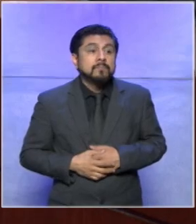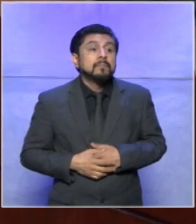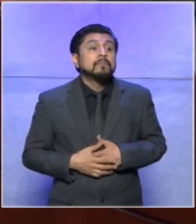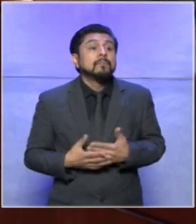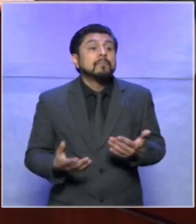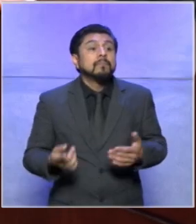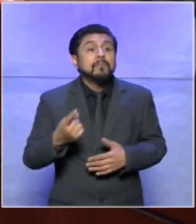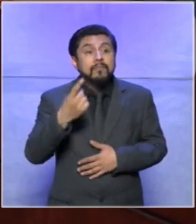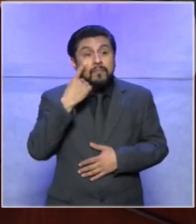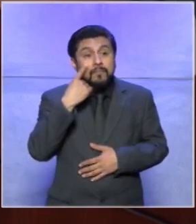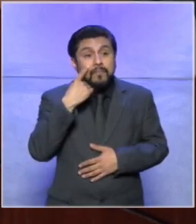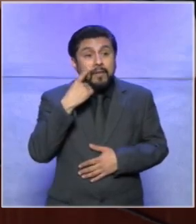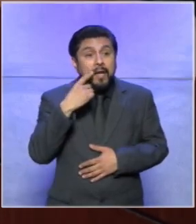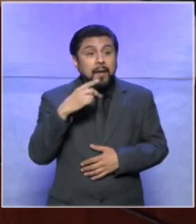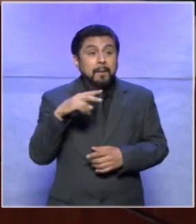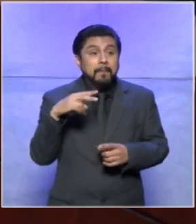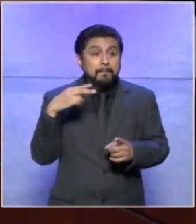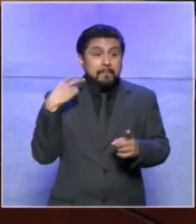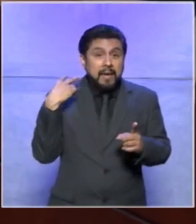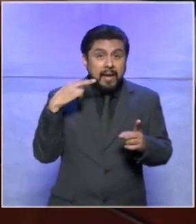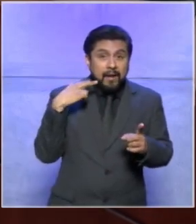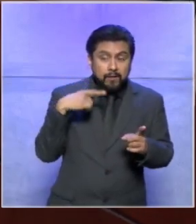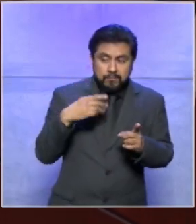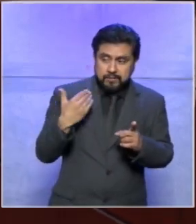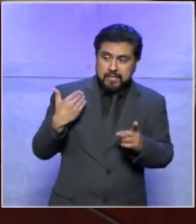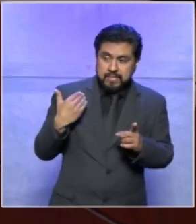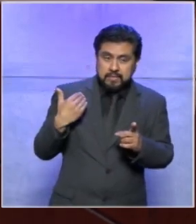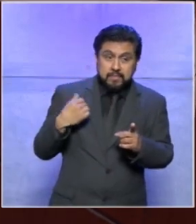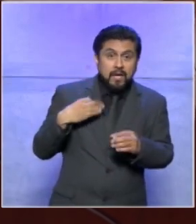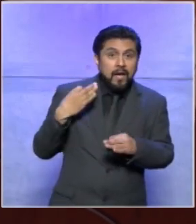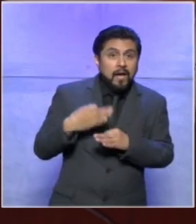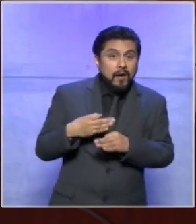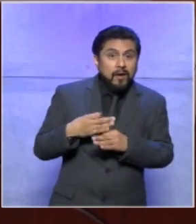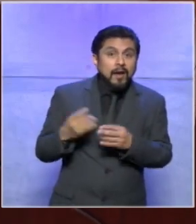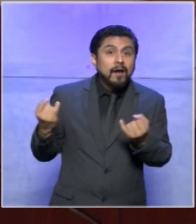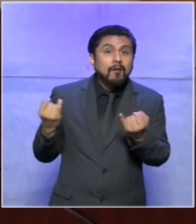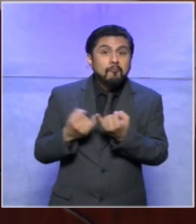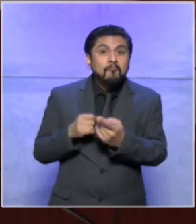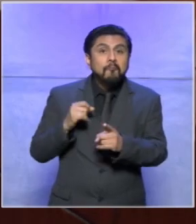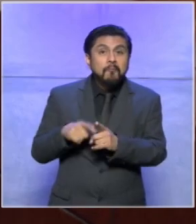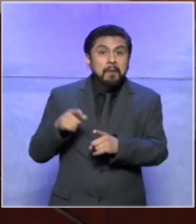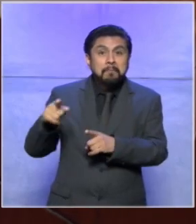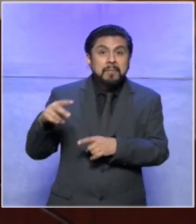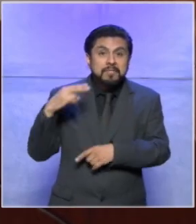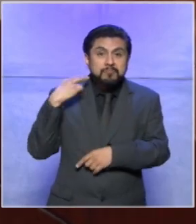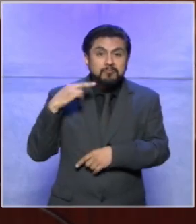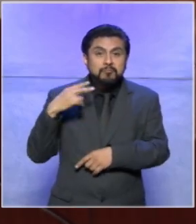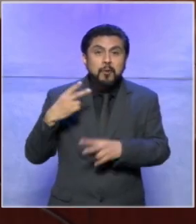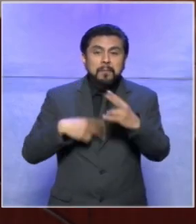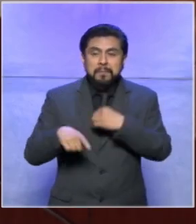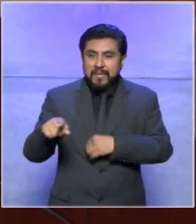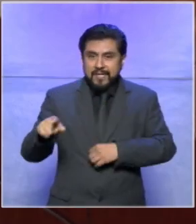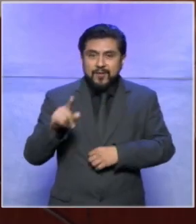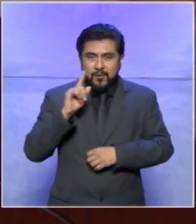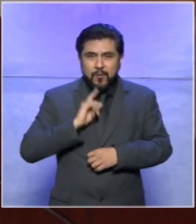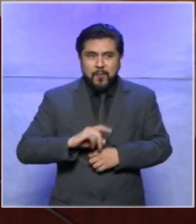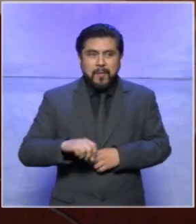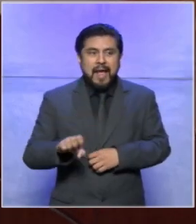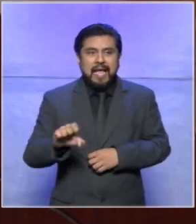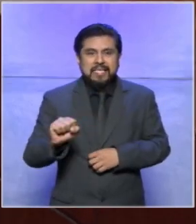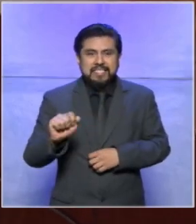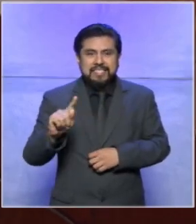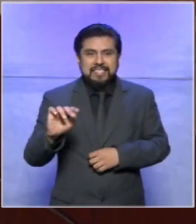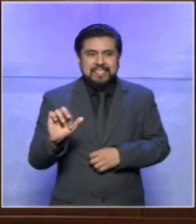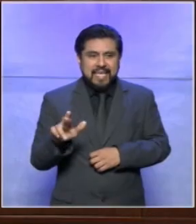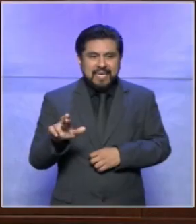no me voy a ir de veracruz porque desde veracruz me está acompañando esther querida esther yo quiero que tú me digas pues